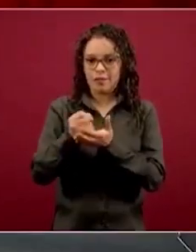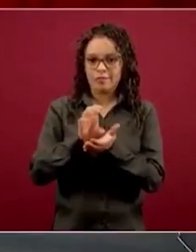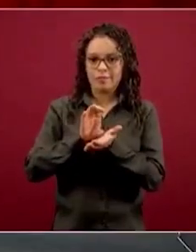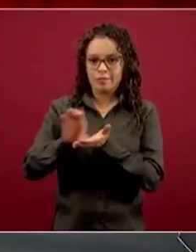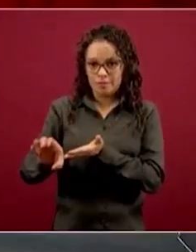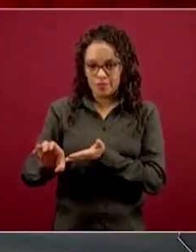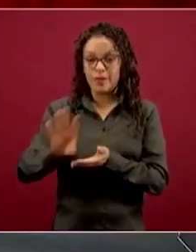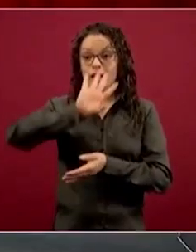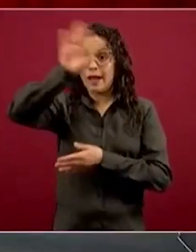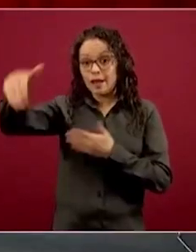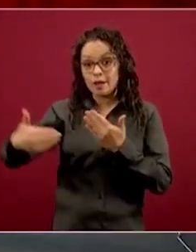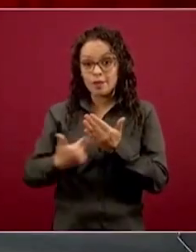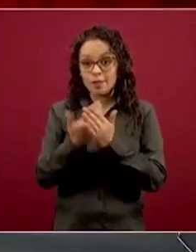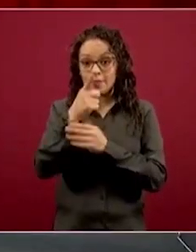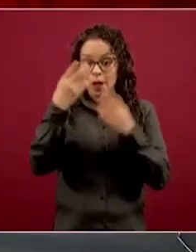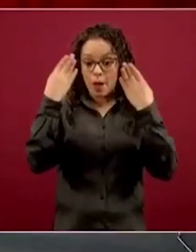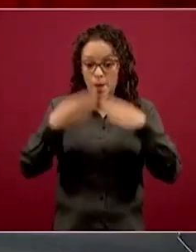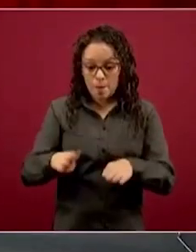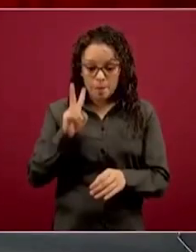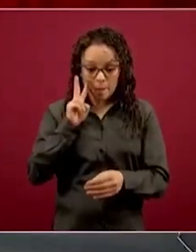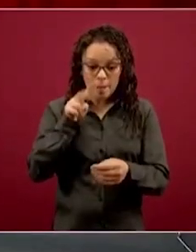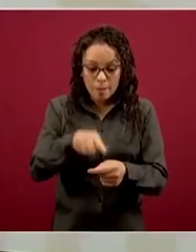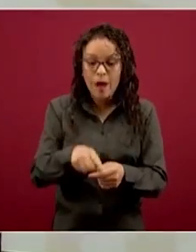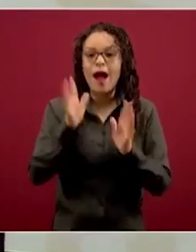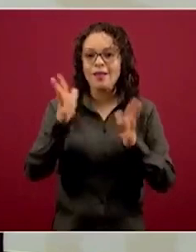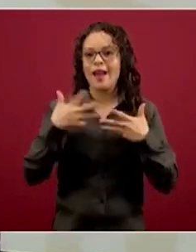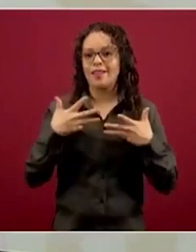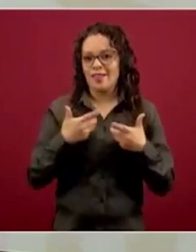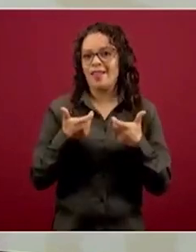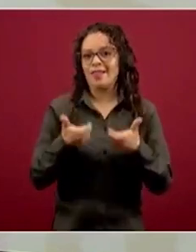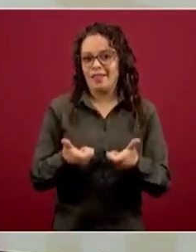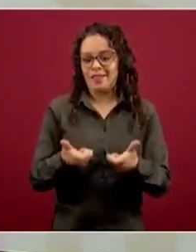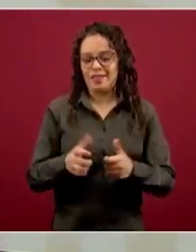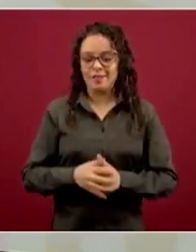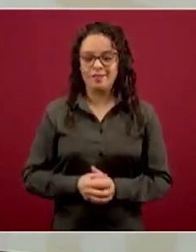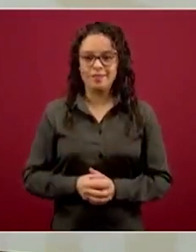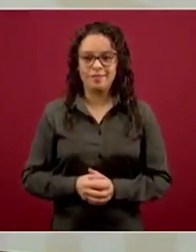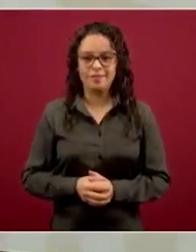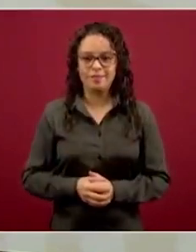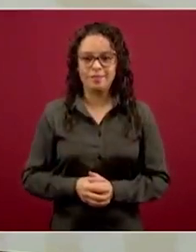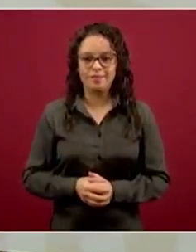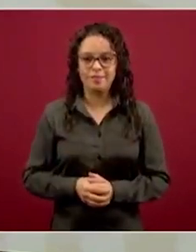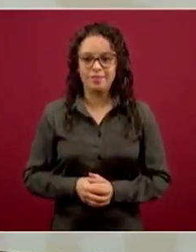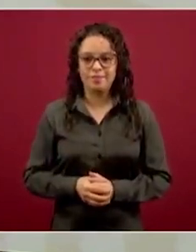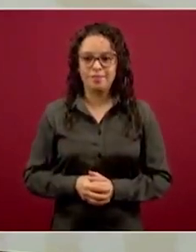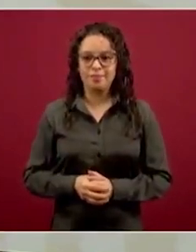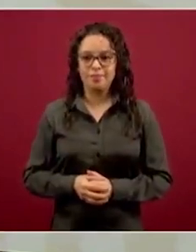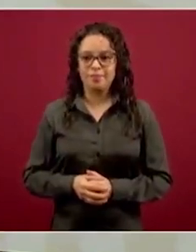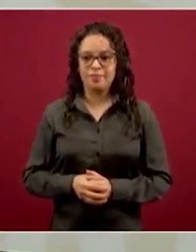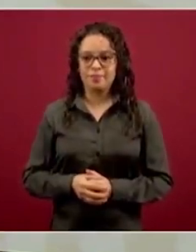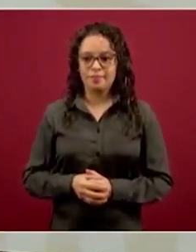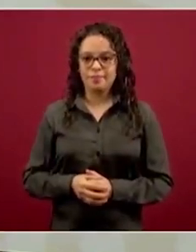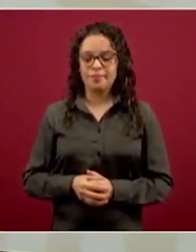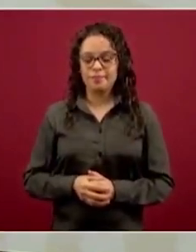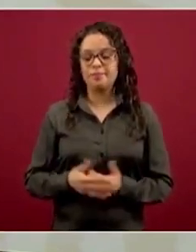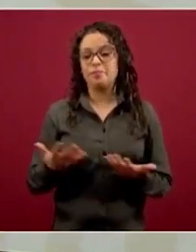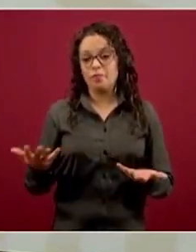Ahora, es importante mencionar que, dado que dejamos que ellos mismos dijeran en qué cuenta